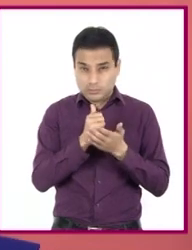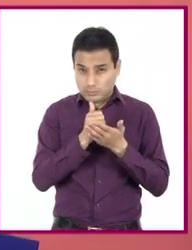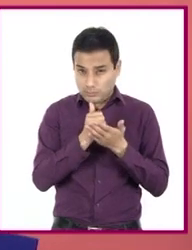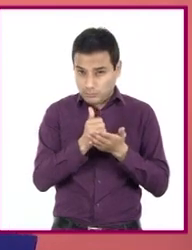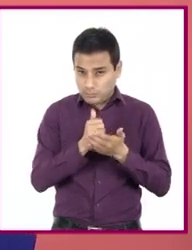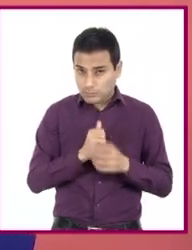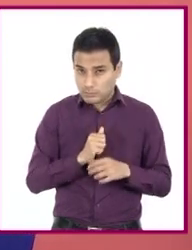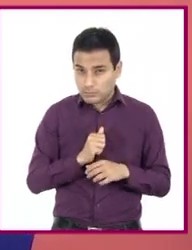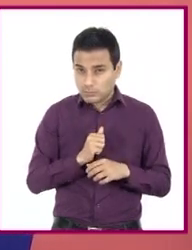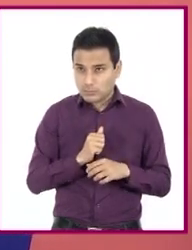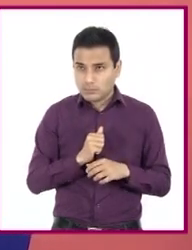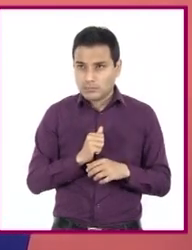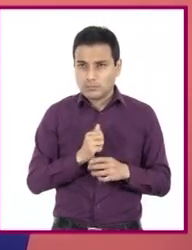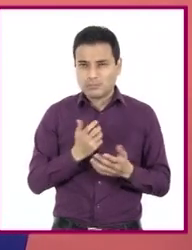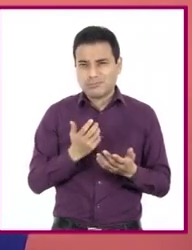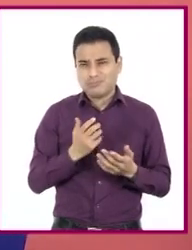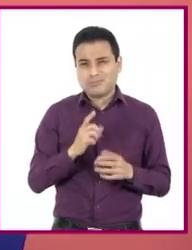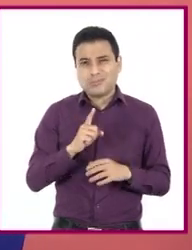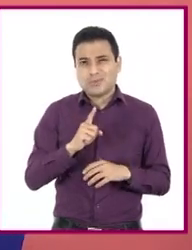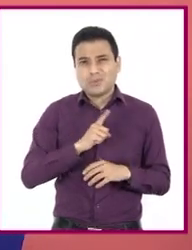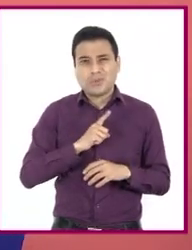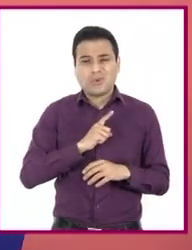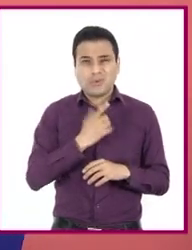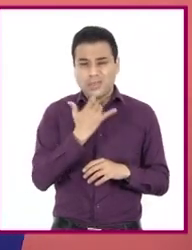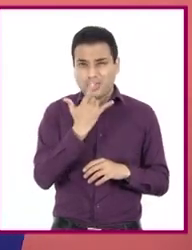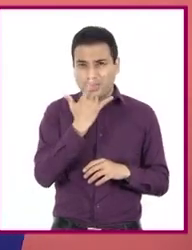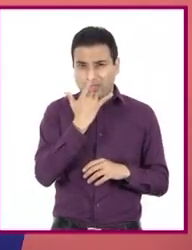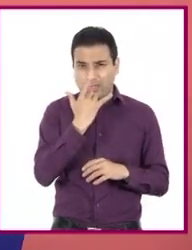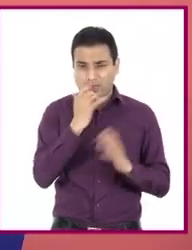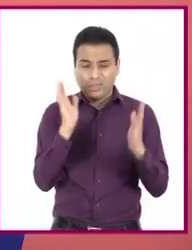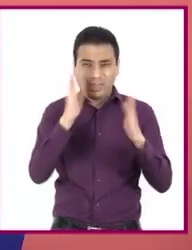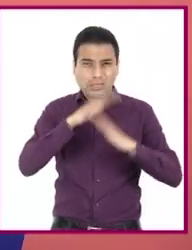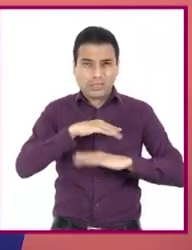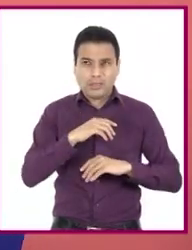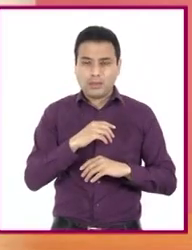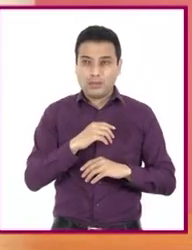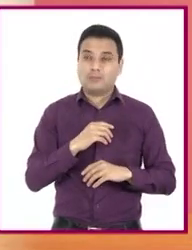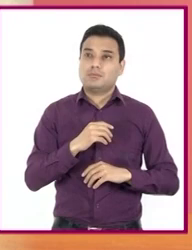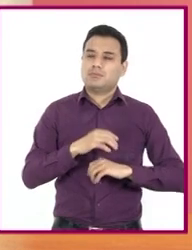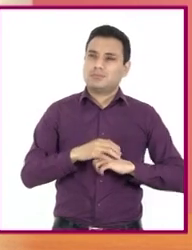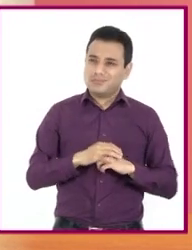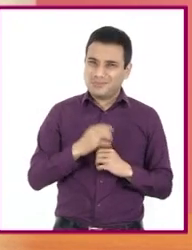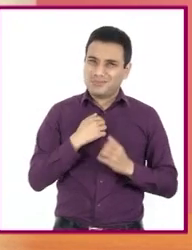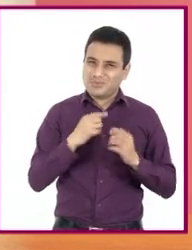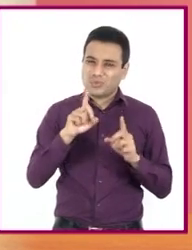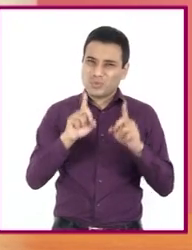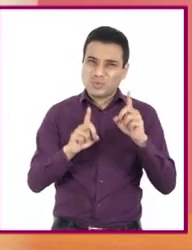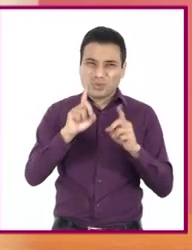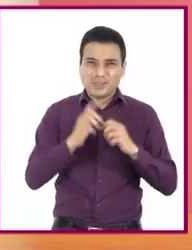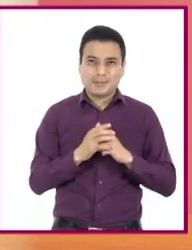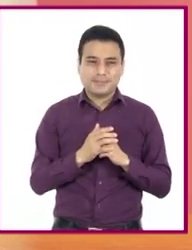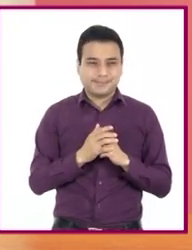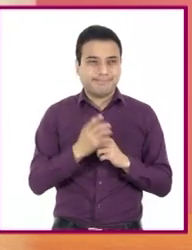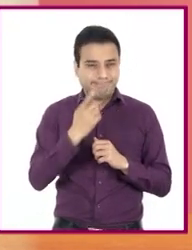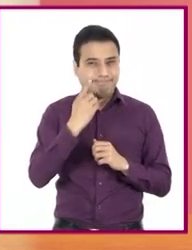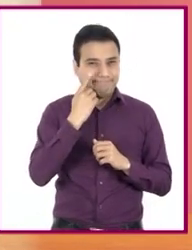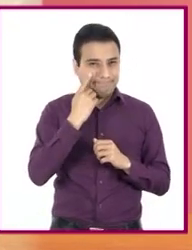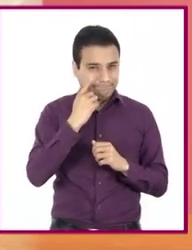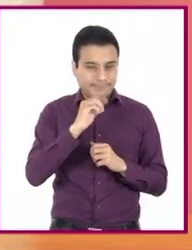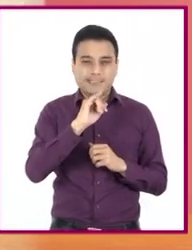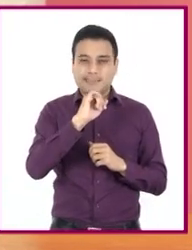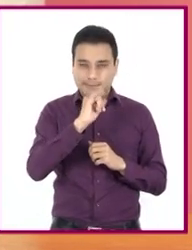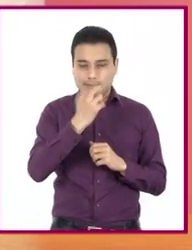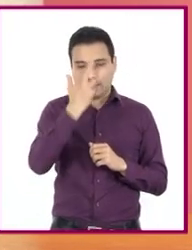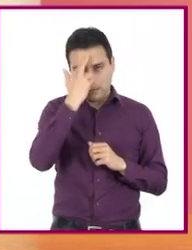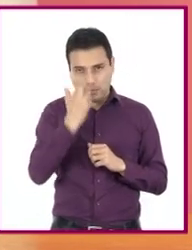Esos son de entretenimiento. ¿O no? Ay, ya me puso a pensar, maestra. Es que por una parte tienes razón.